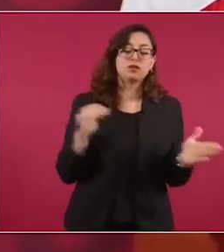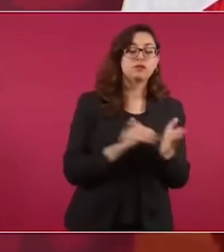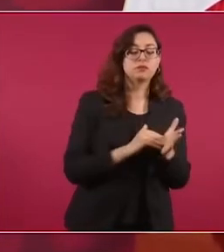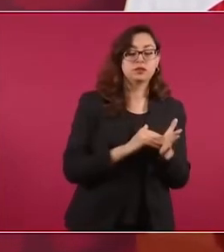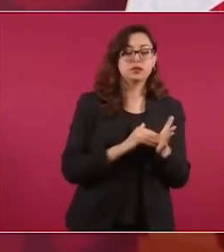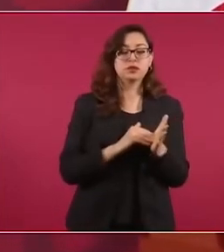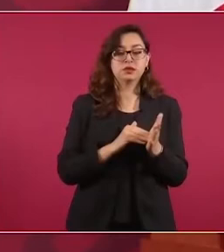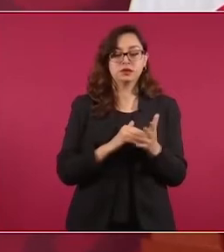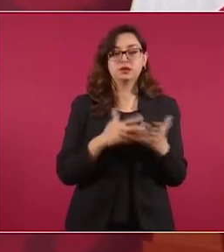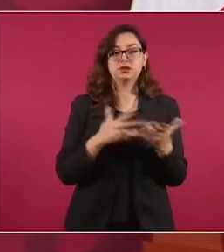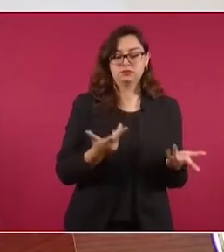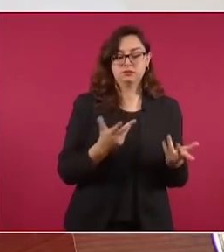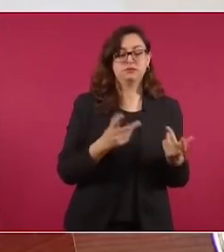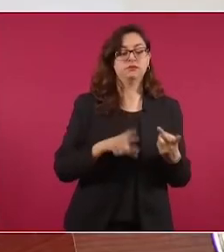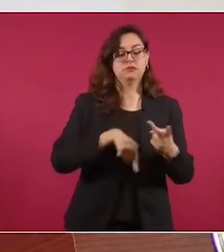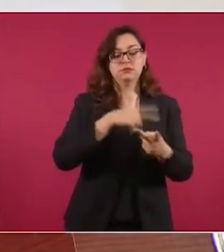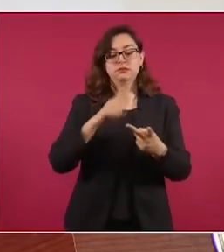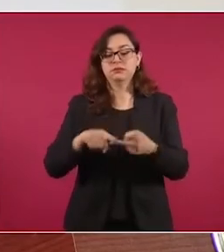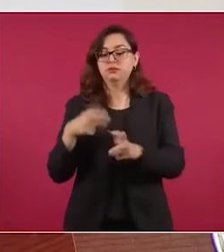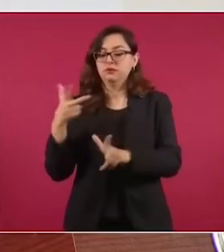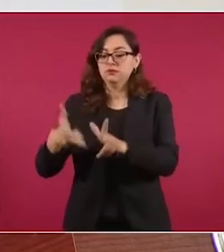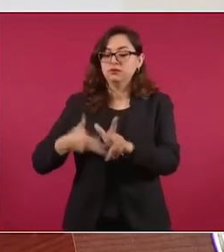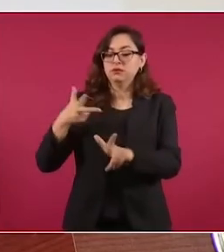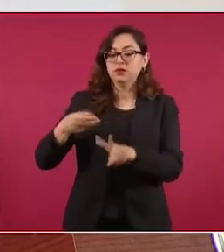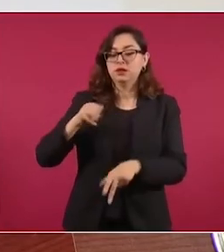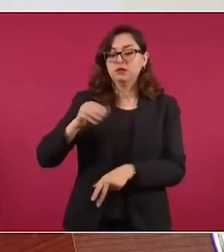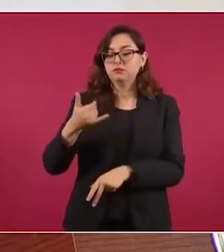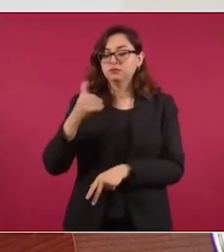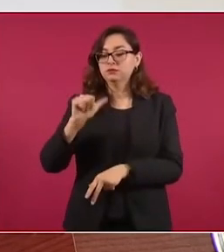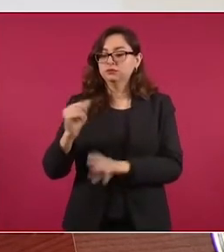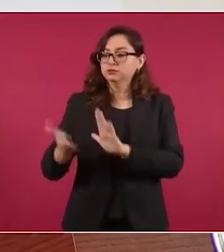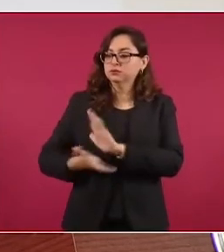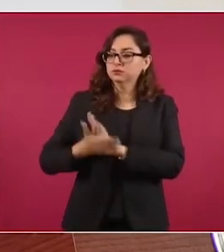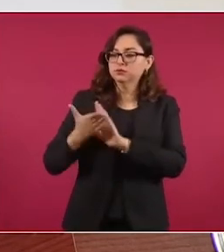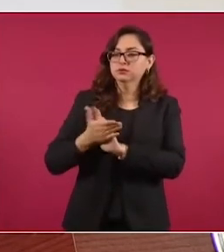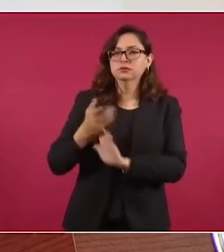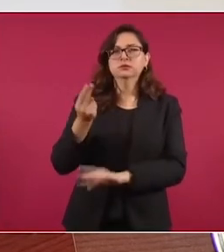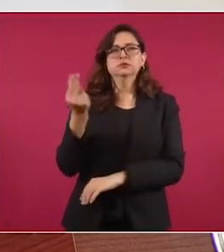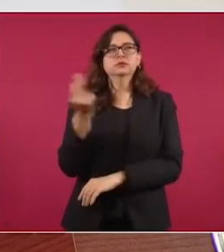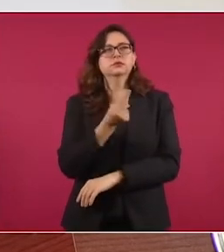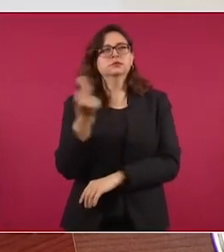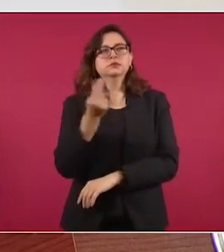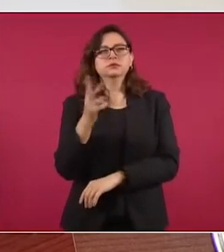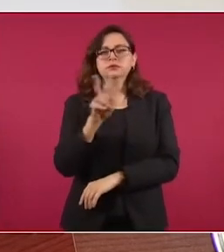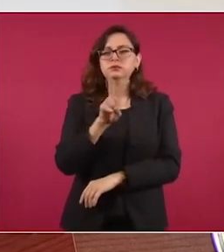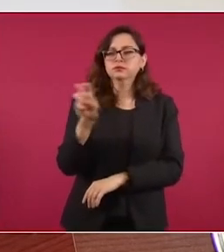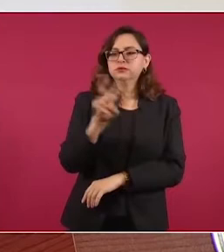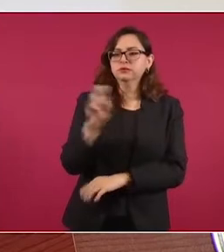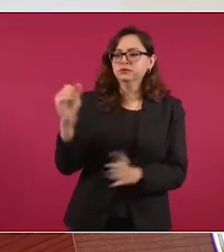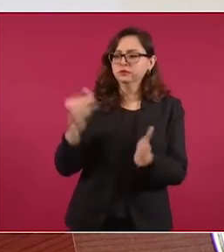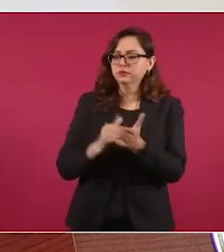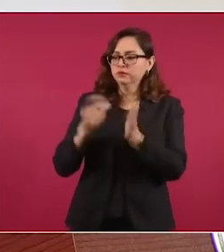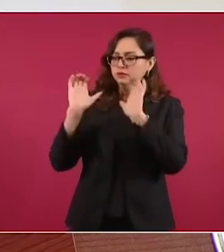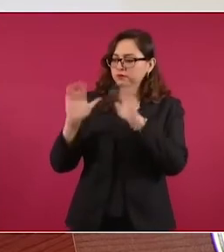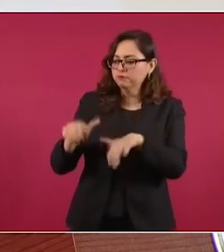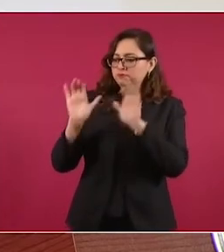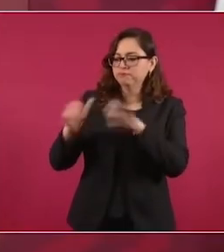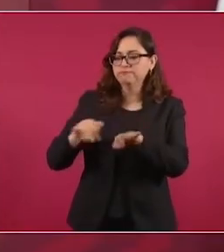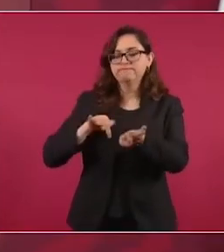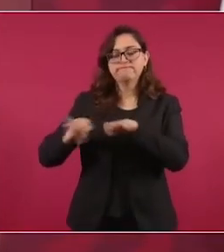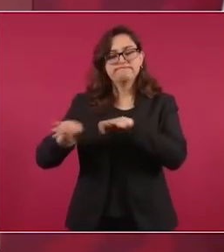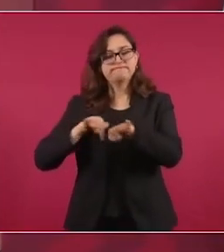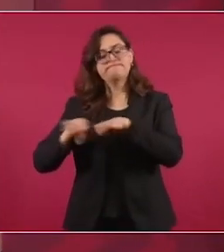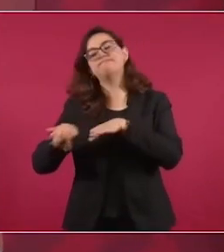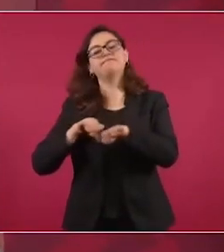El Tren Maya va a demandar como 200 mil empleos